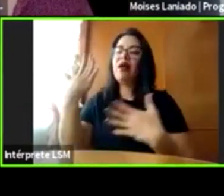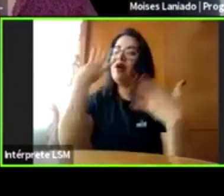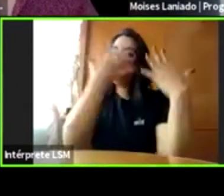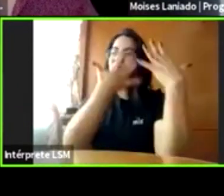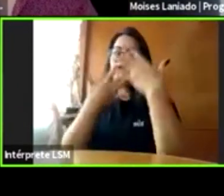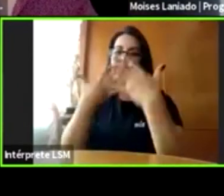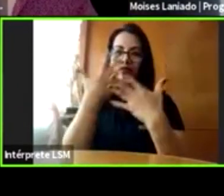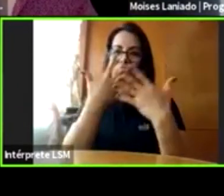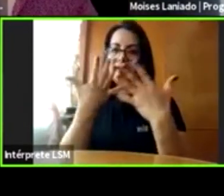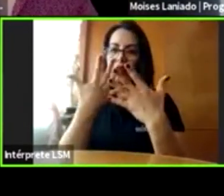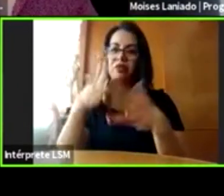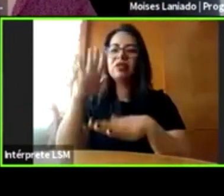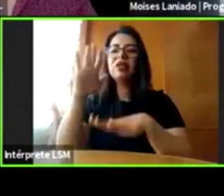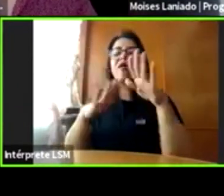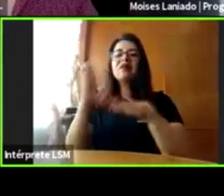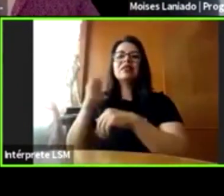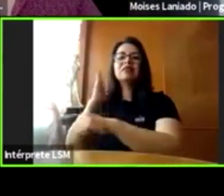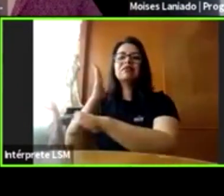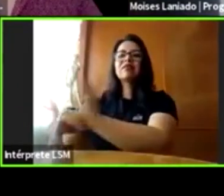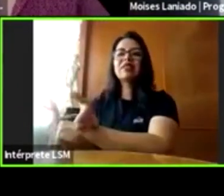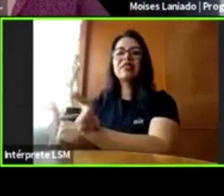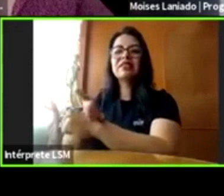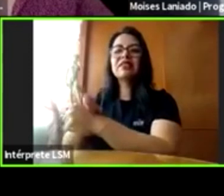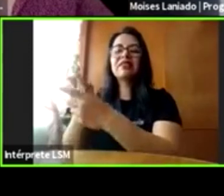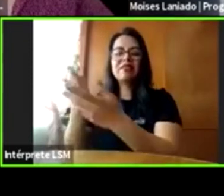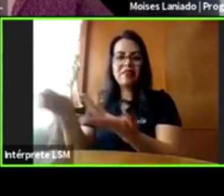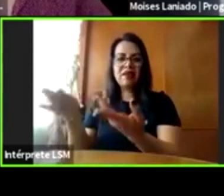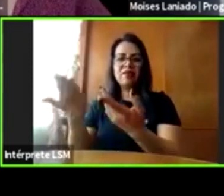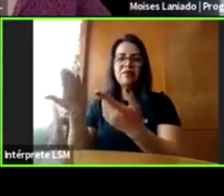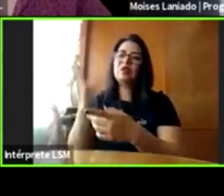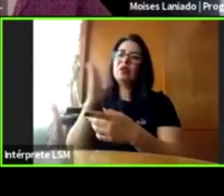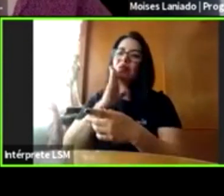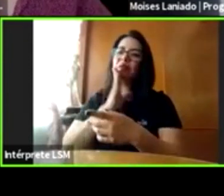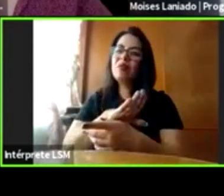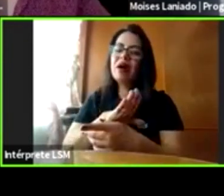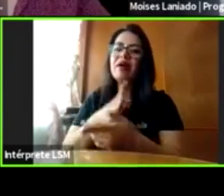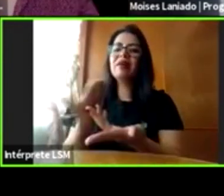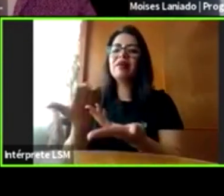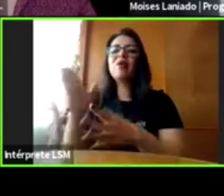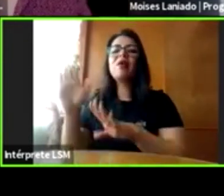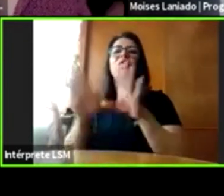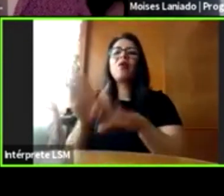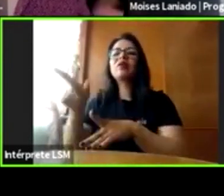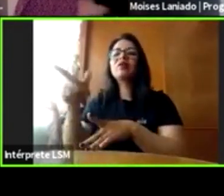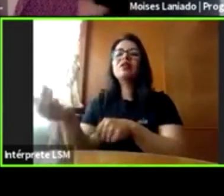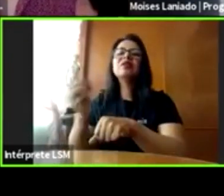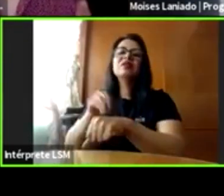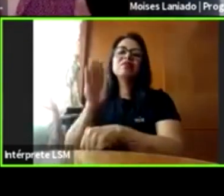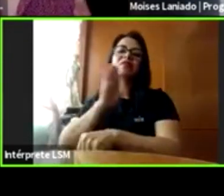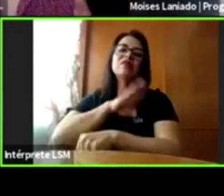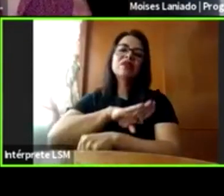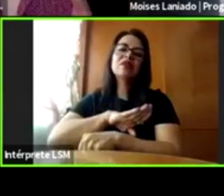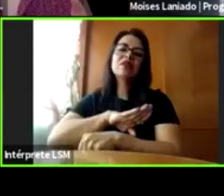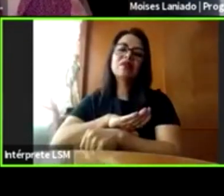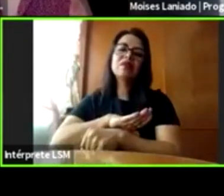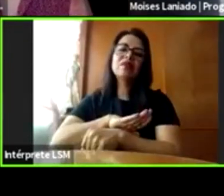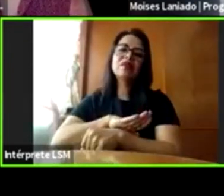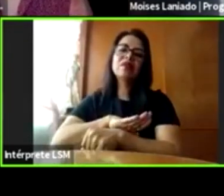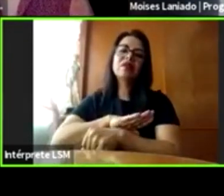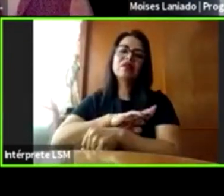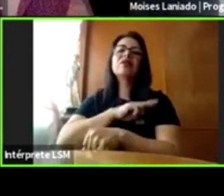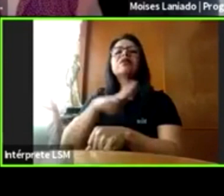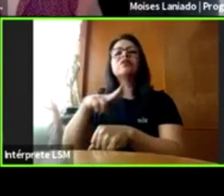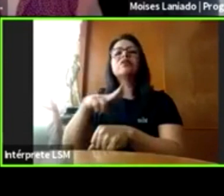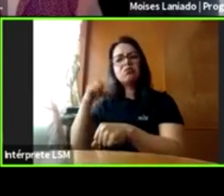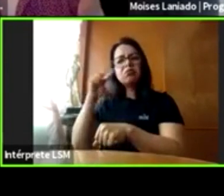físico al niño para que deje de hacer una mala conducta. Y lo que hemos visto es que hay